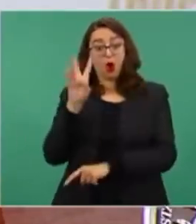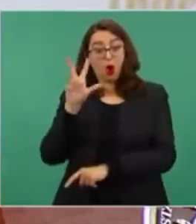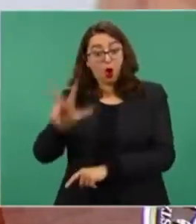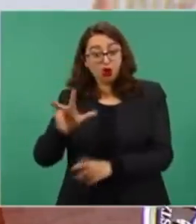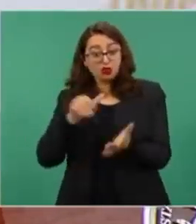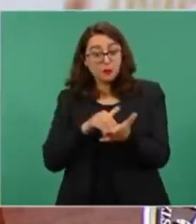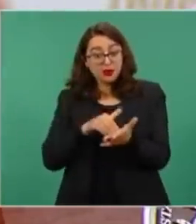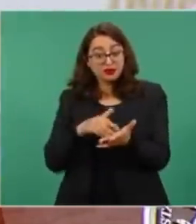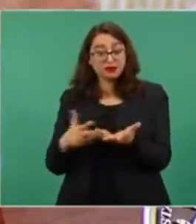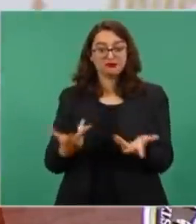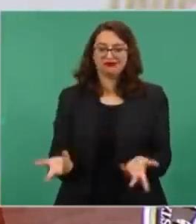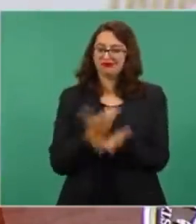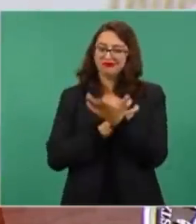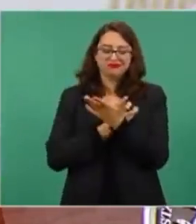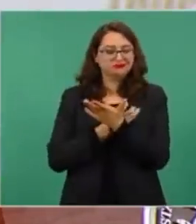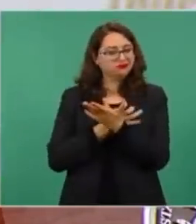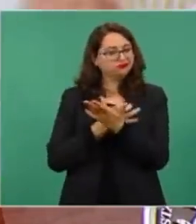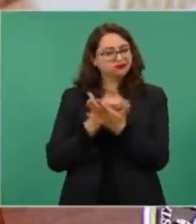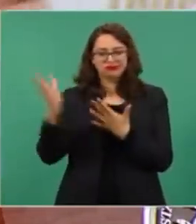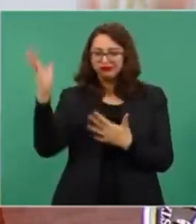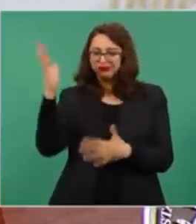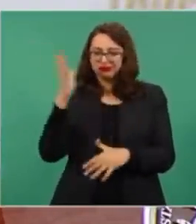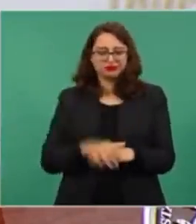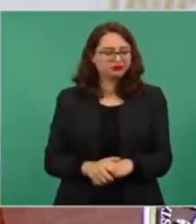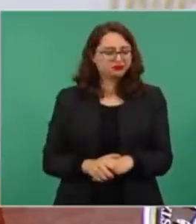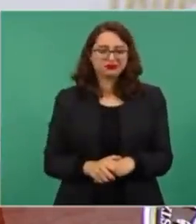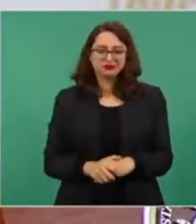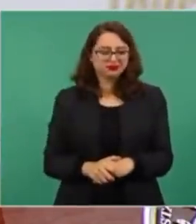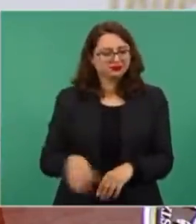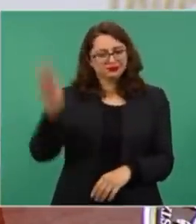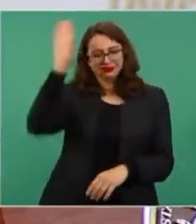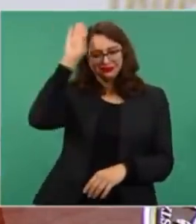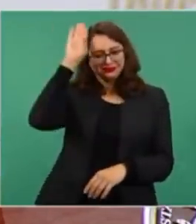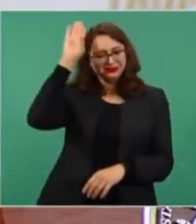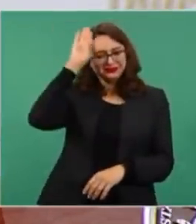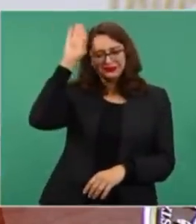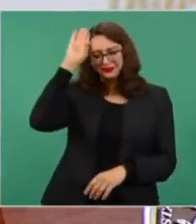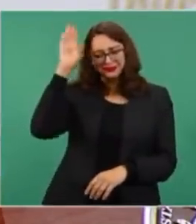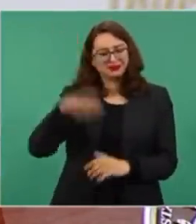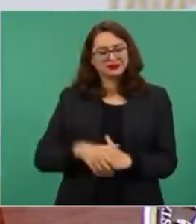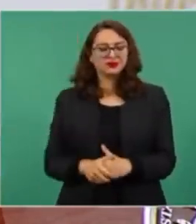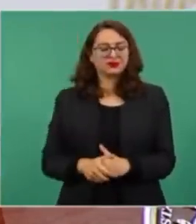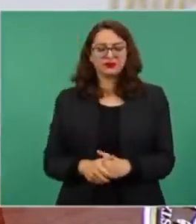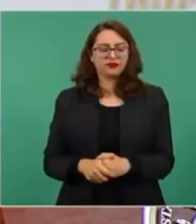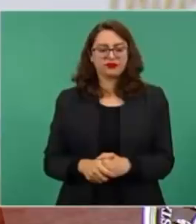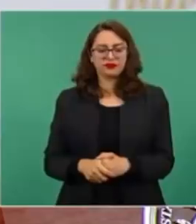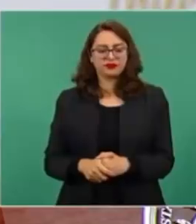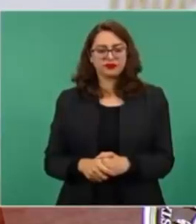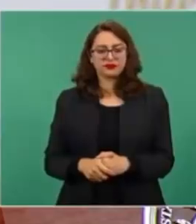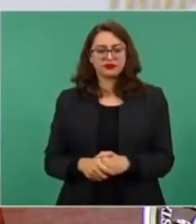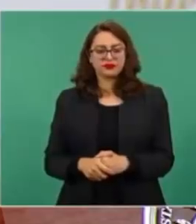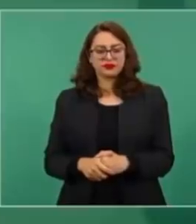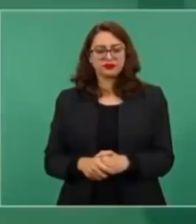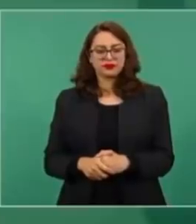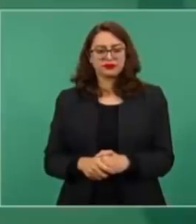Un exceso, o sea, algo fuera de lo normal.